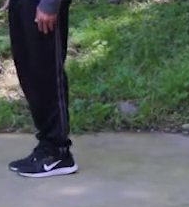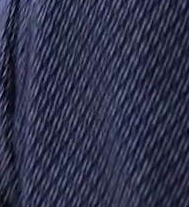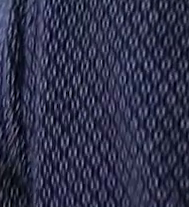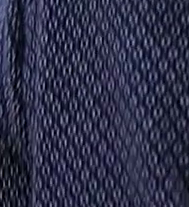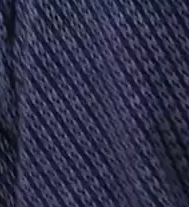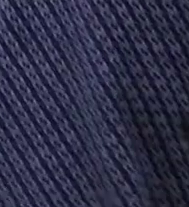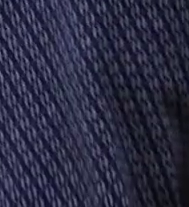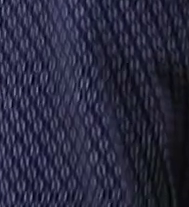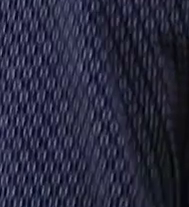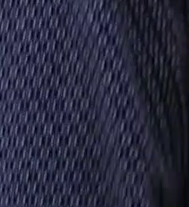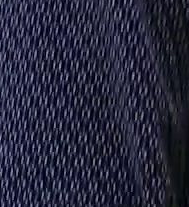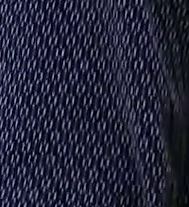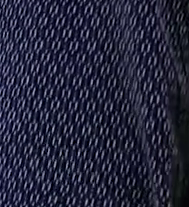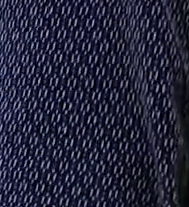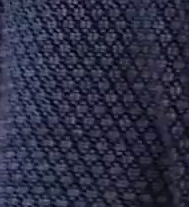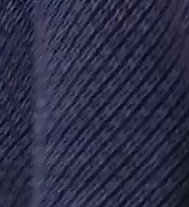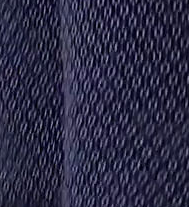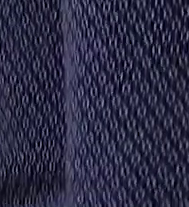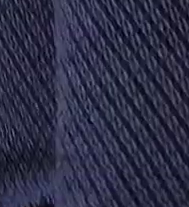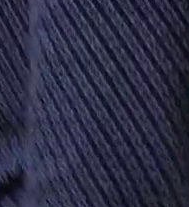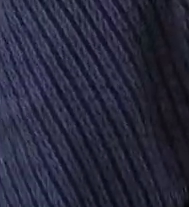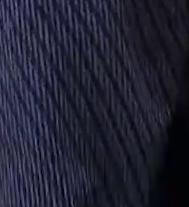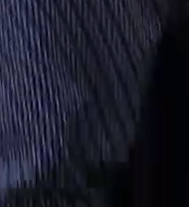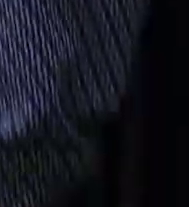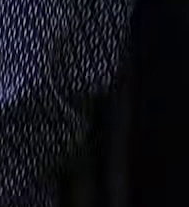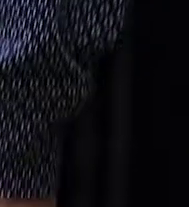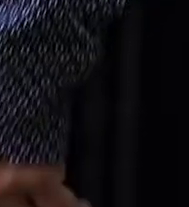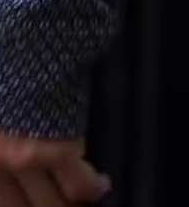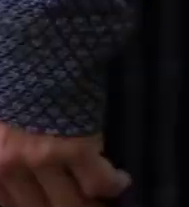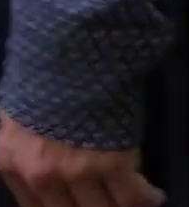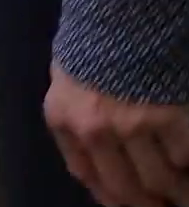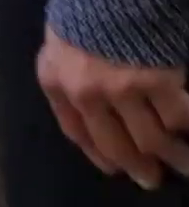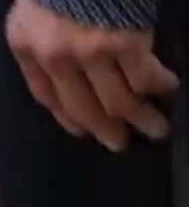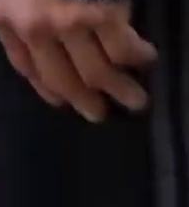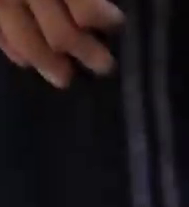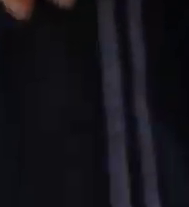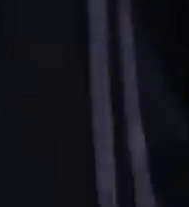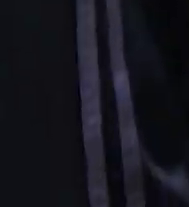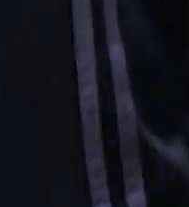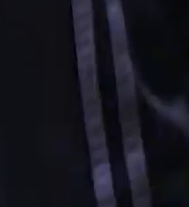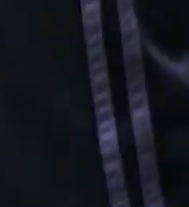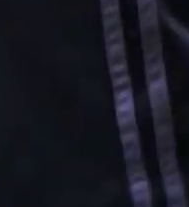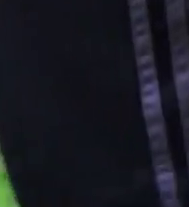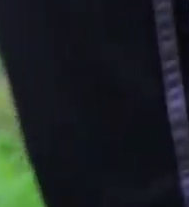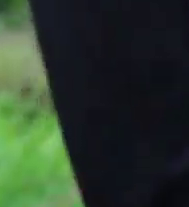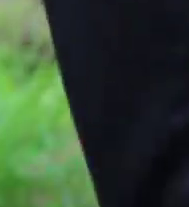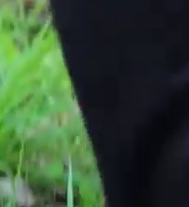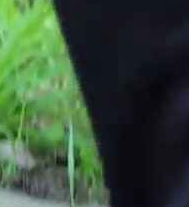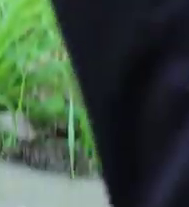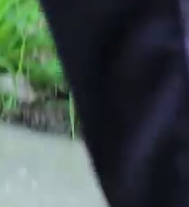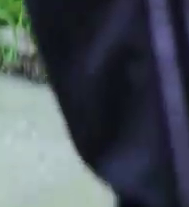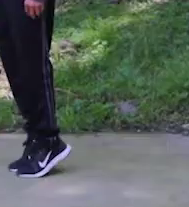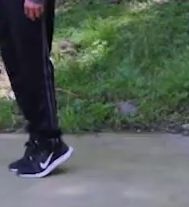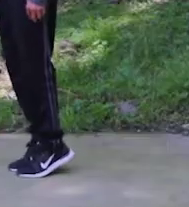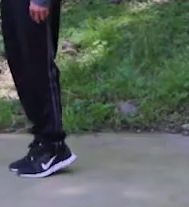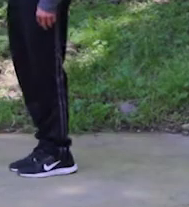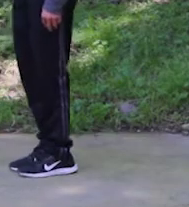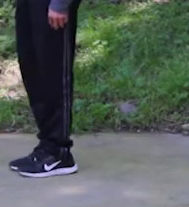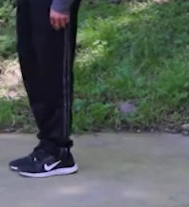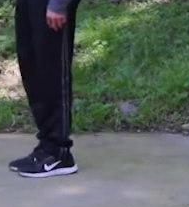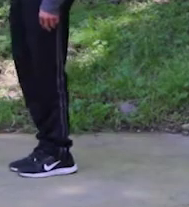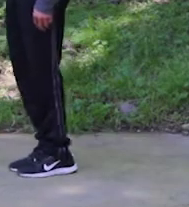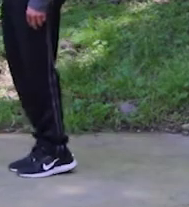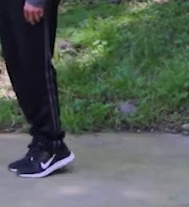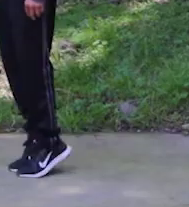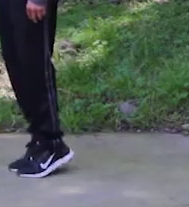Sin flexionar las rodillas, nada más vamos a elevar, exacto, nuestros talones. Bien hecho, exactamente. Ese